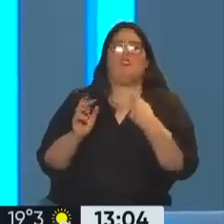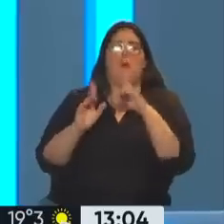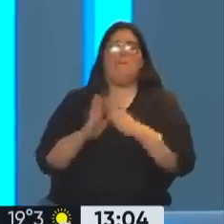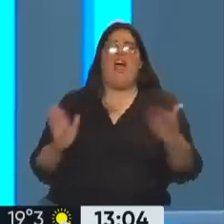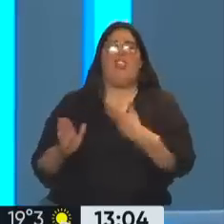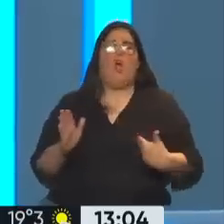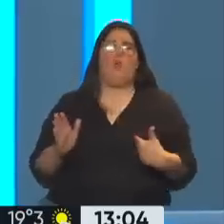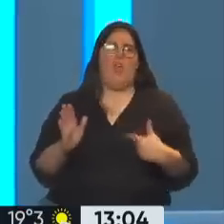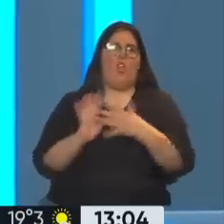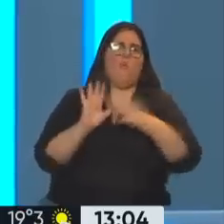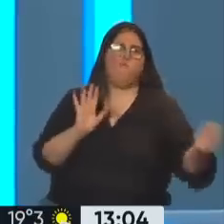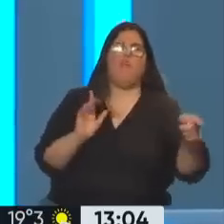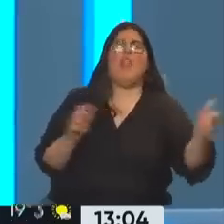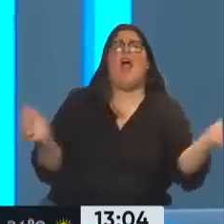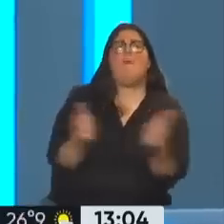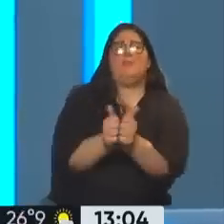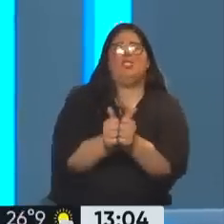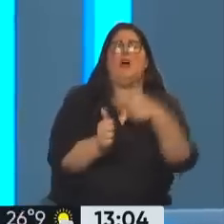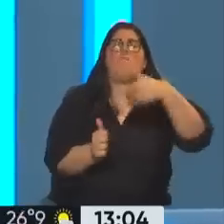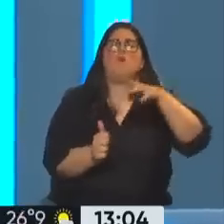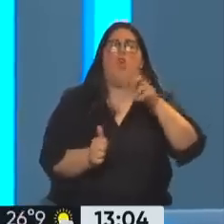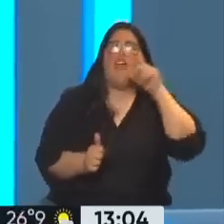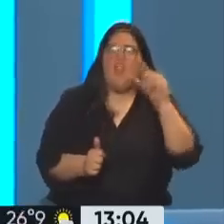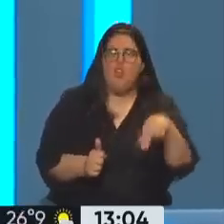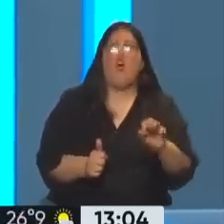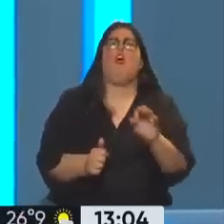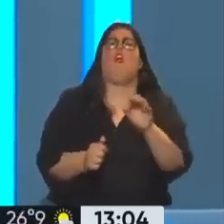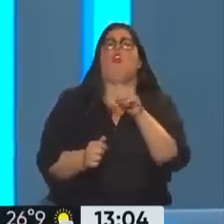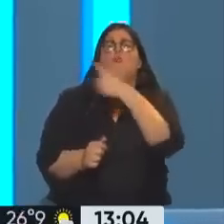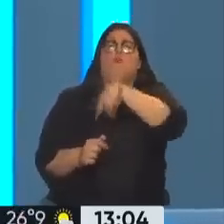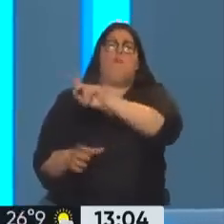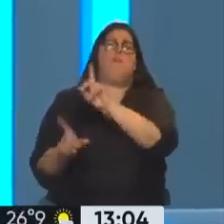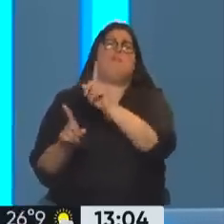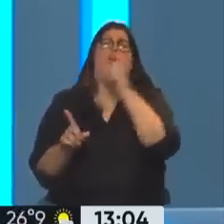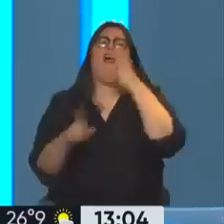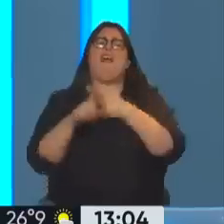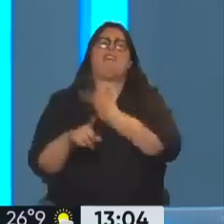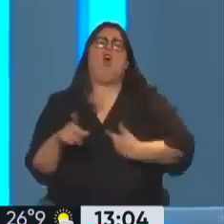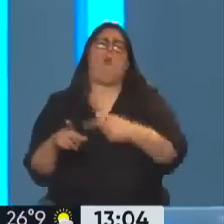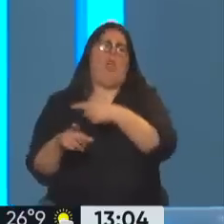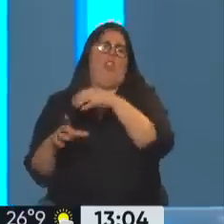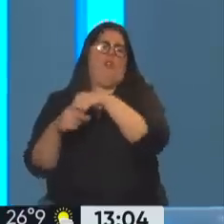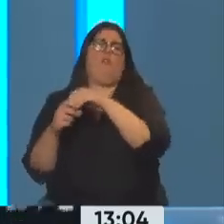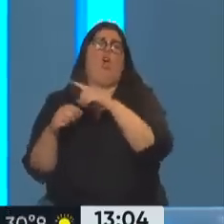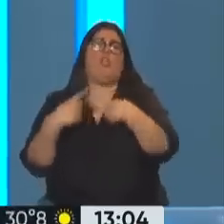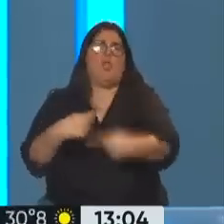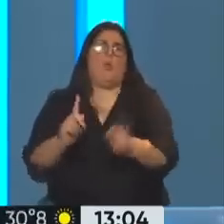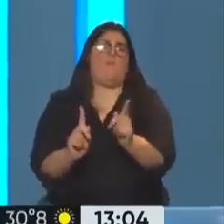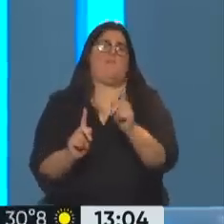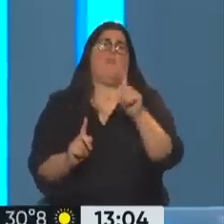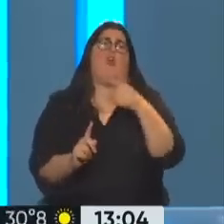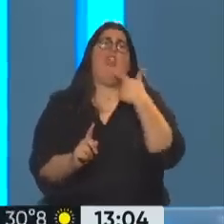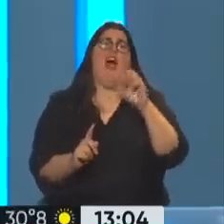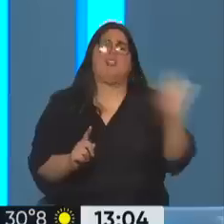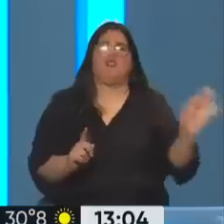apoyó, cogobernó con Moreno, e incluso tiene altos funcionarios en Moreno que continúan en el gobierno de Lazo y sigue el desastre. Pueden escribir el libro